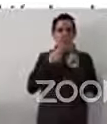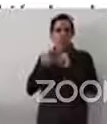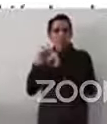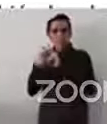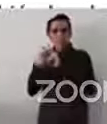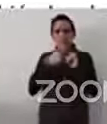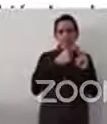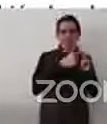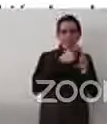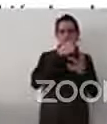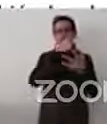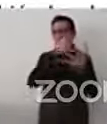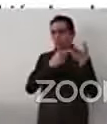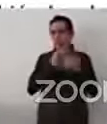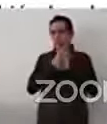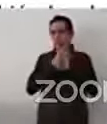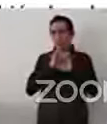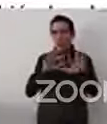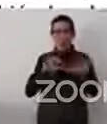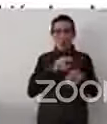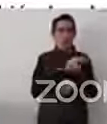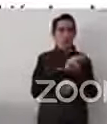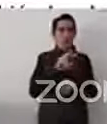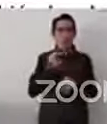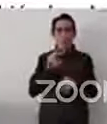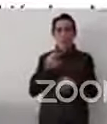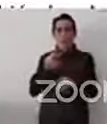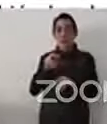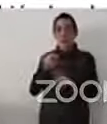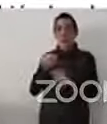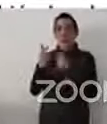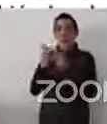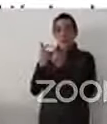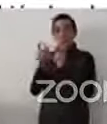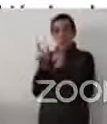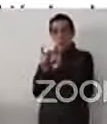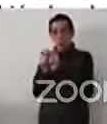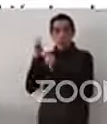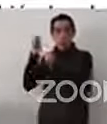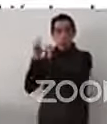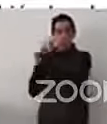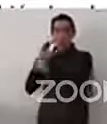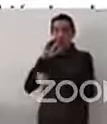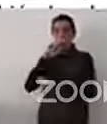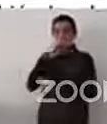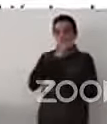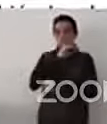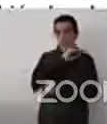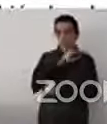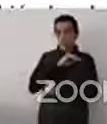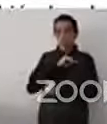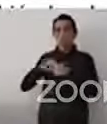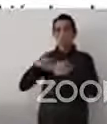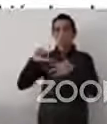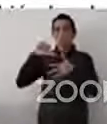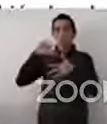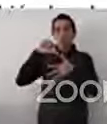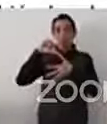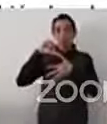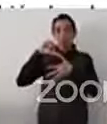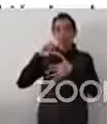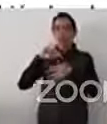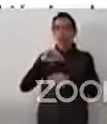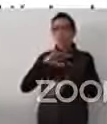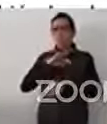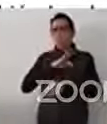del movimiento afromexicano por visibilizarse, porque tradicionalmente se pensaba que